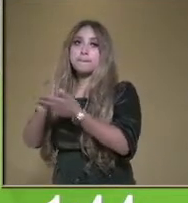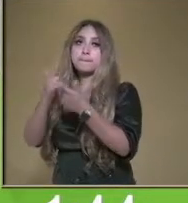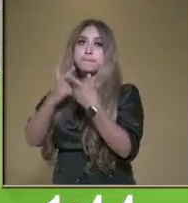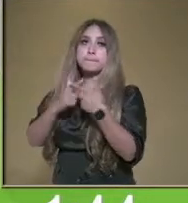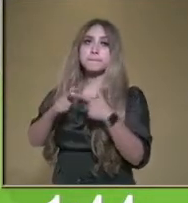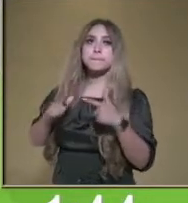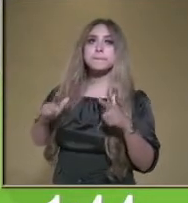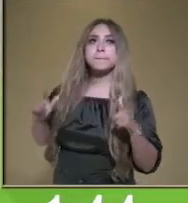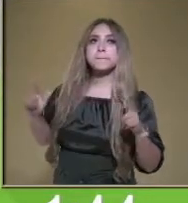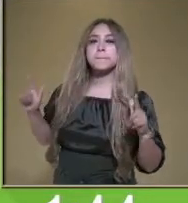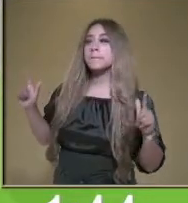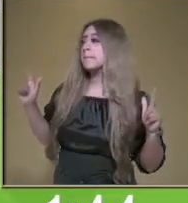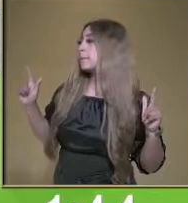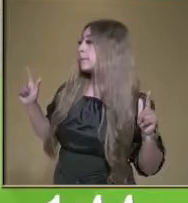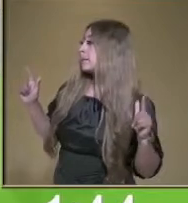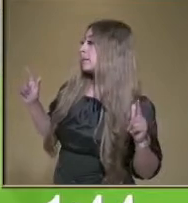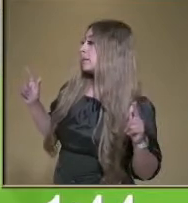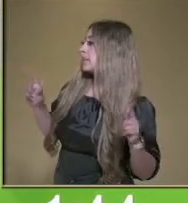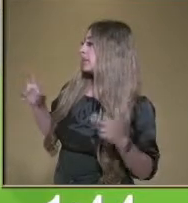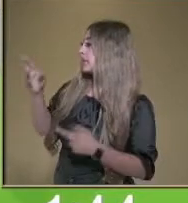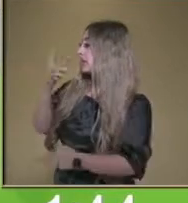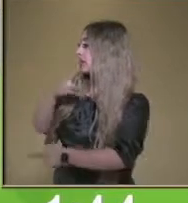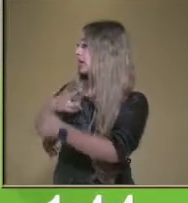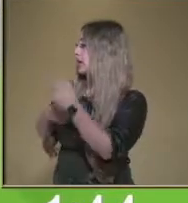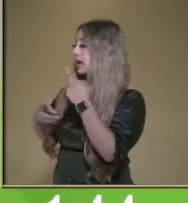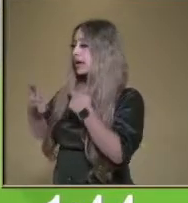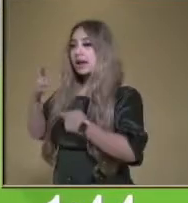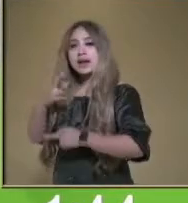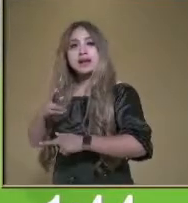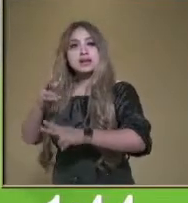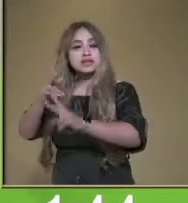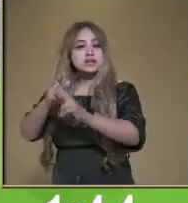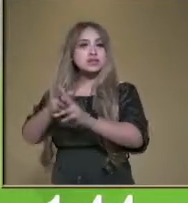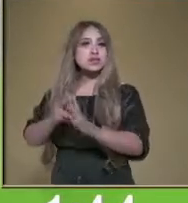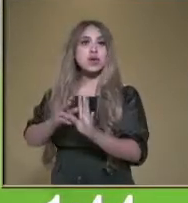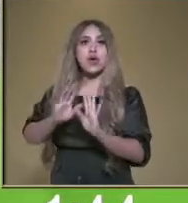regresar a su reino, todo iba a cambiar.